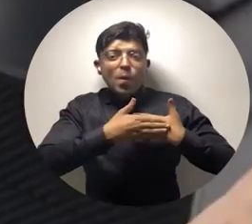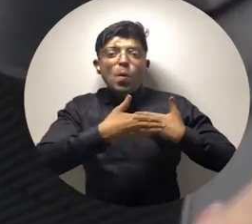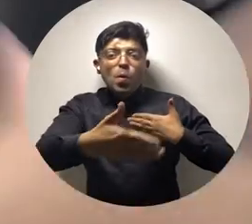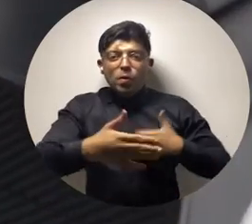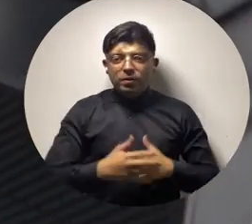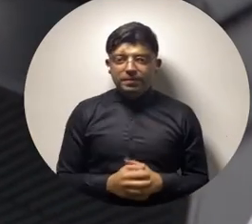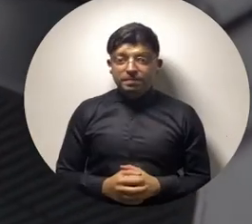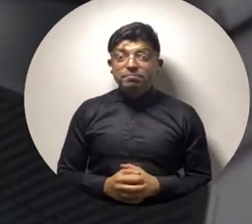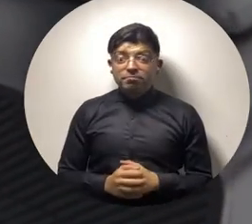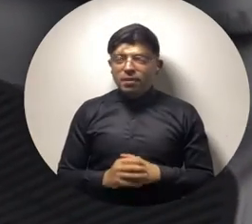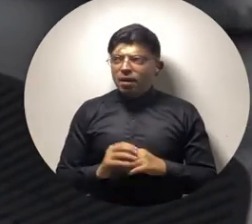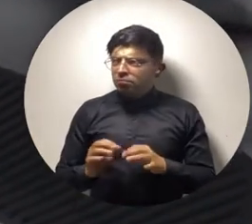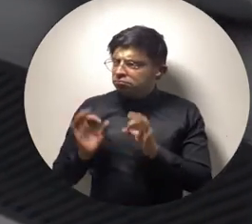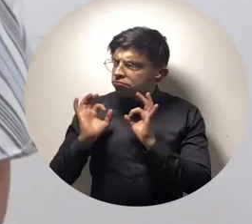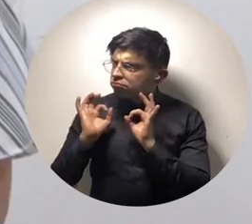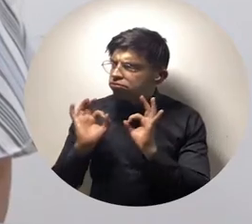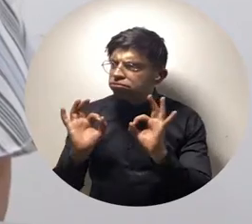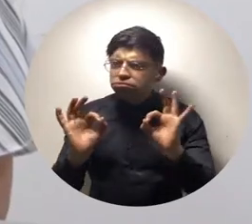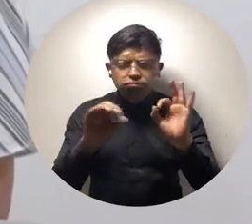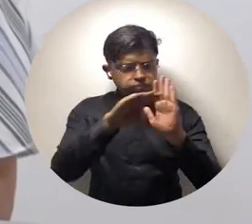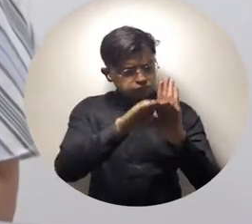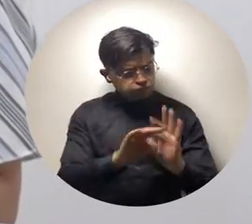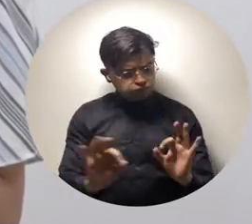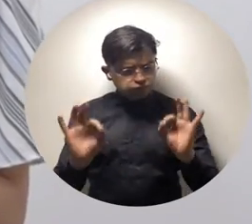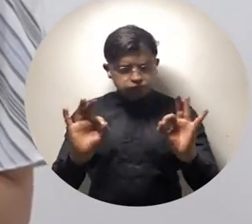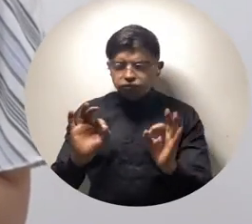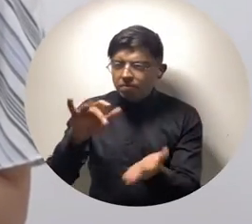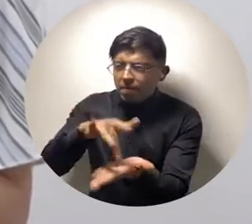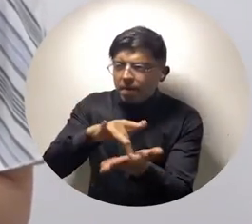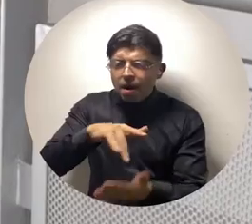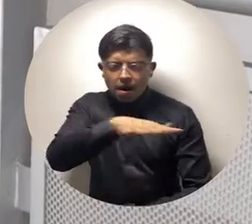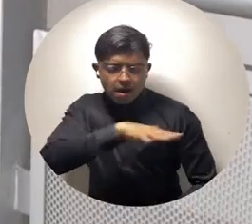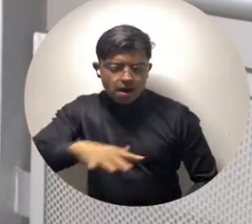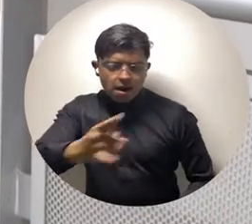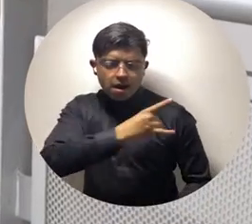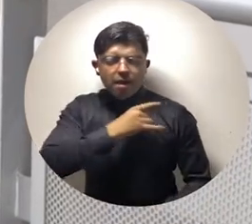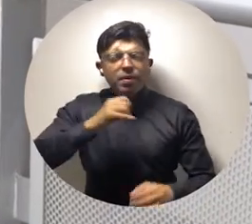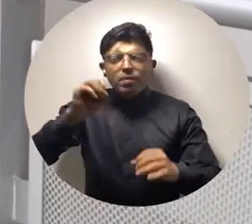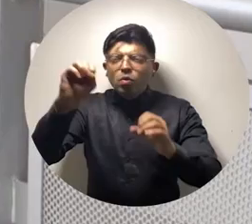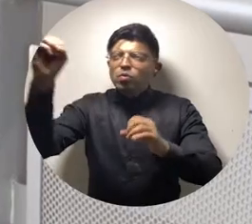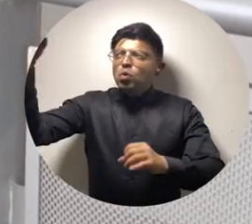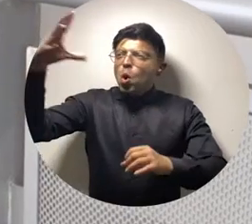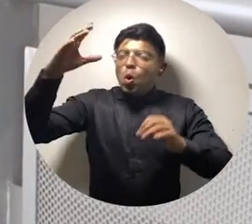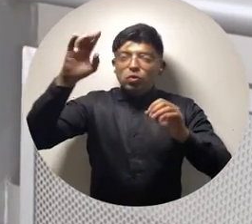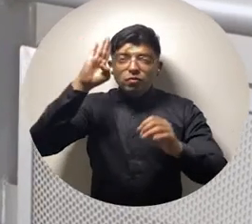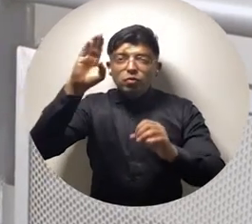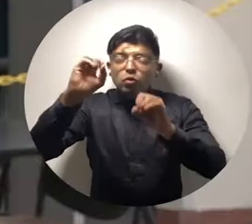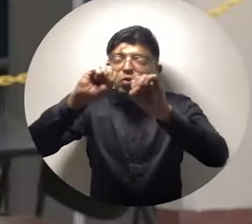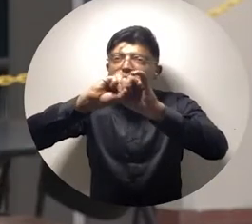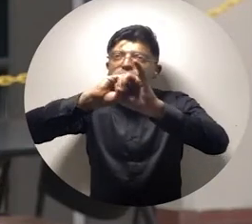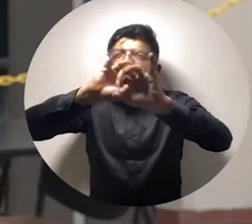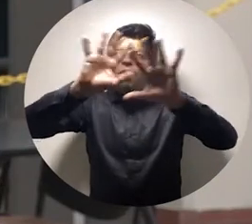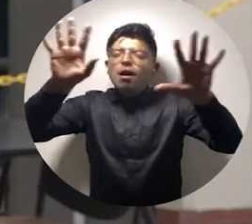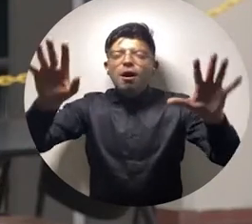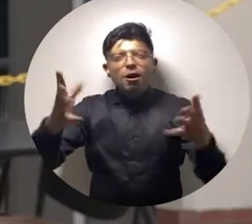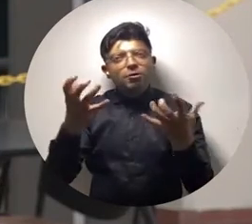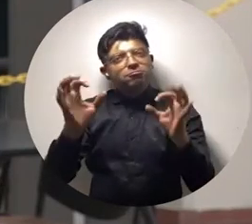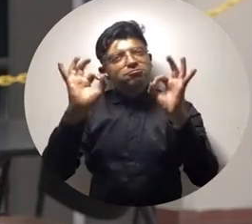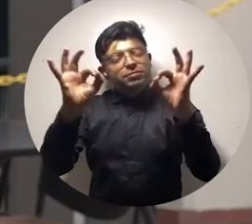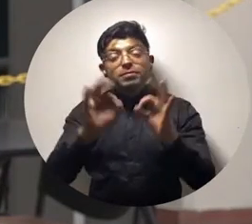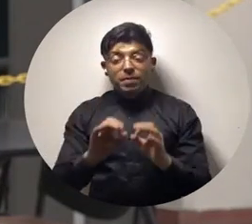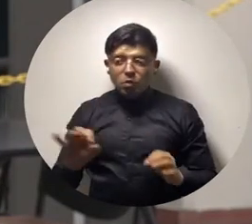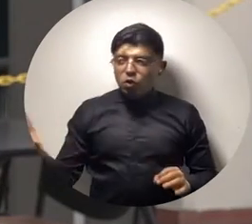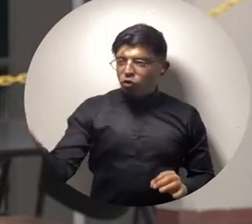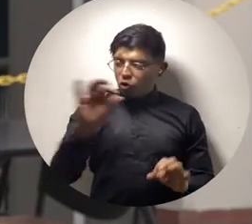El retorno seguro al campus significó una luz de esperanza y una oportunidad para volver a estar cerca de todos. Una sensación muy buena,